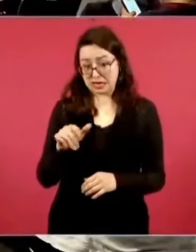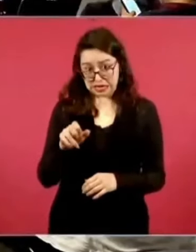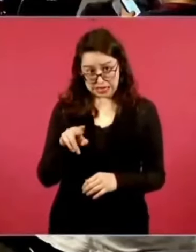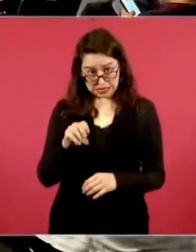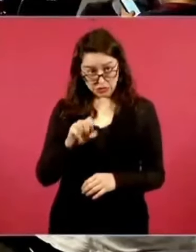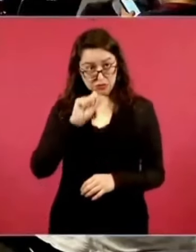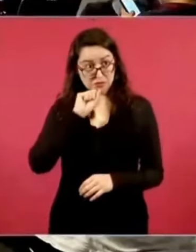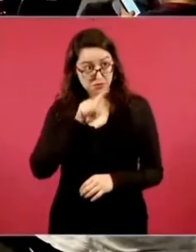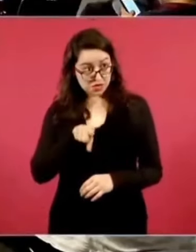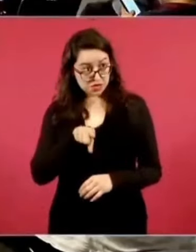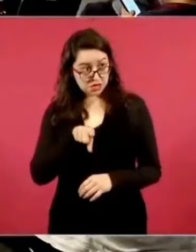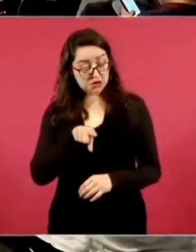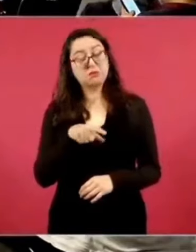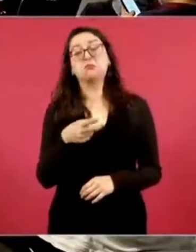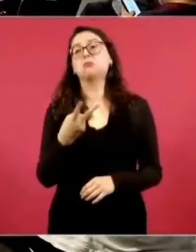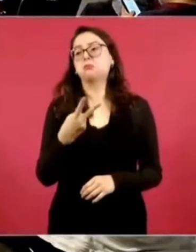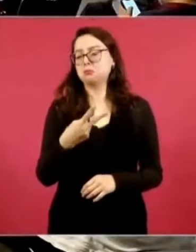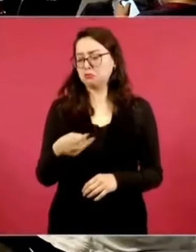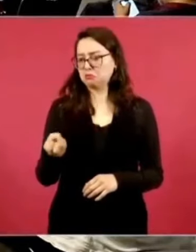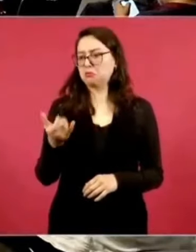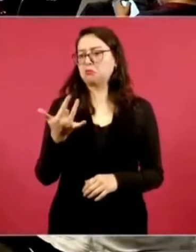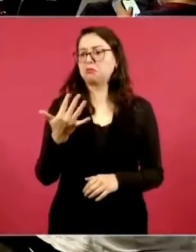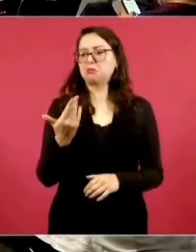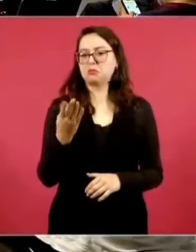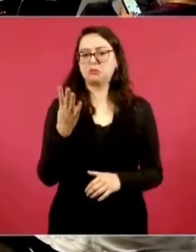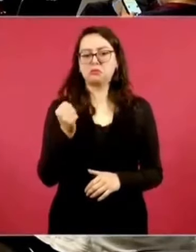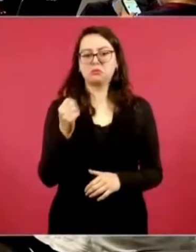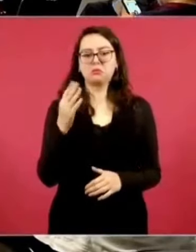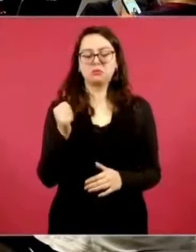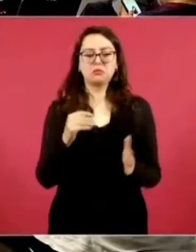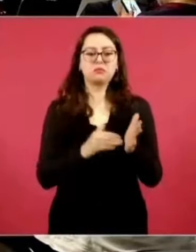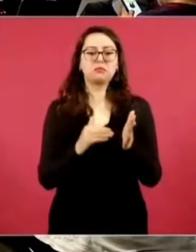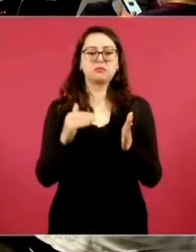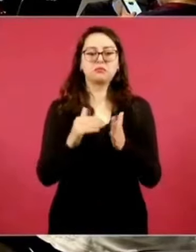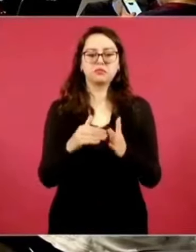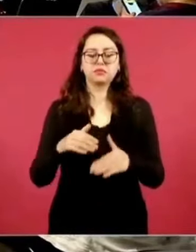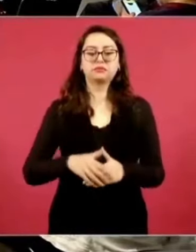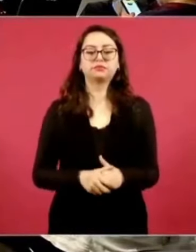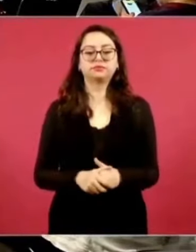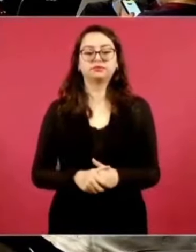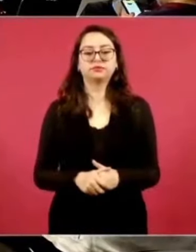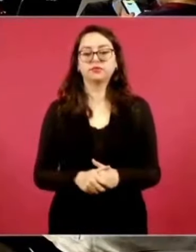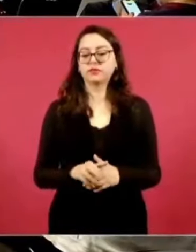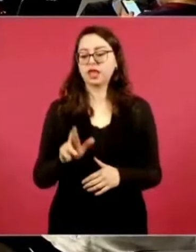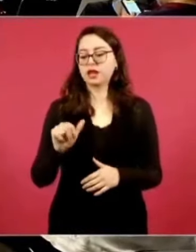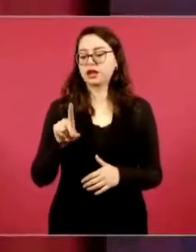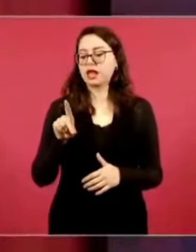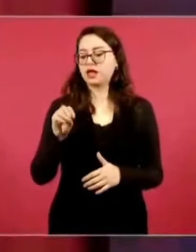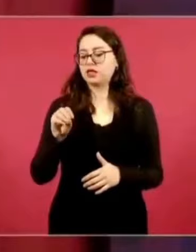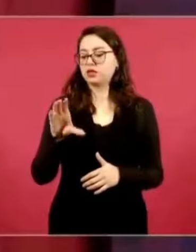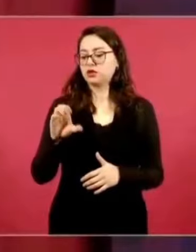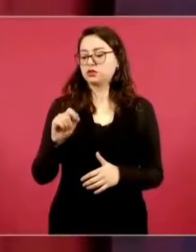Milenio, doscientos cincuenta y nueve millones. Radio Centro,